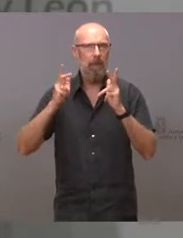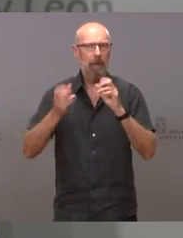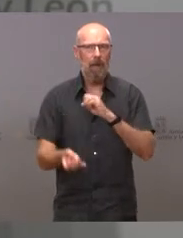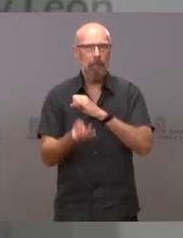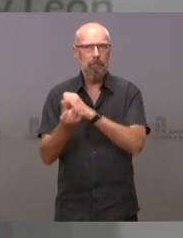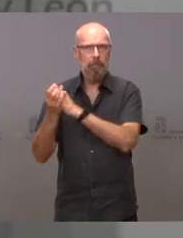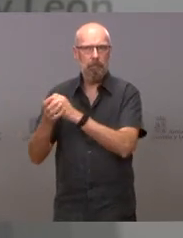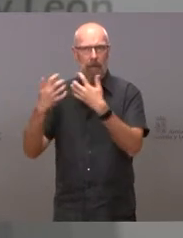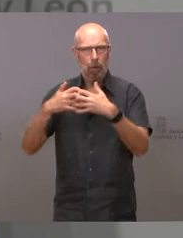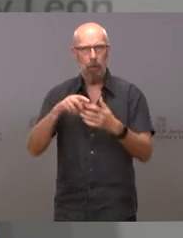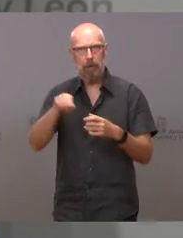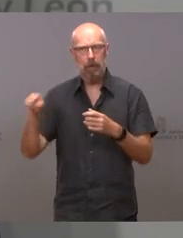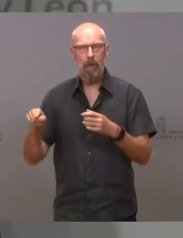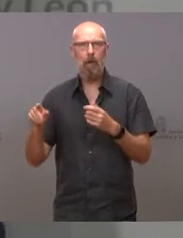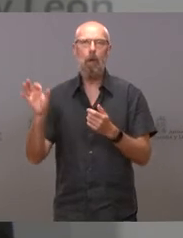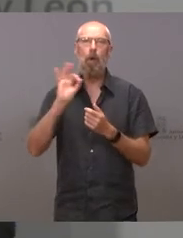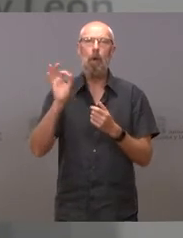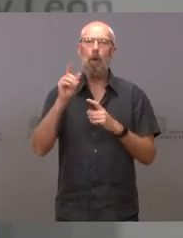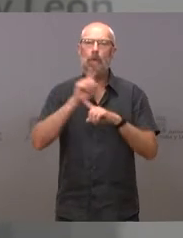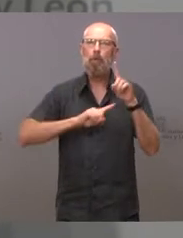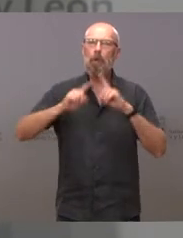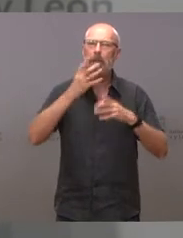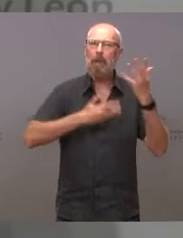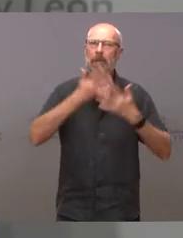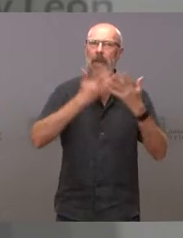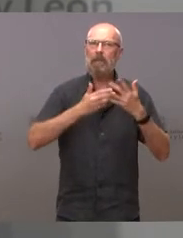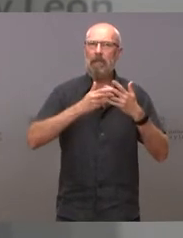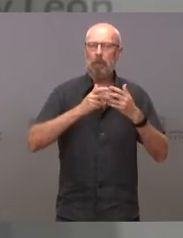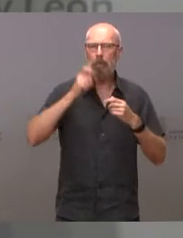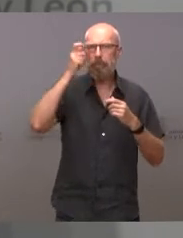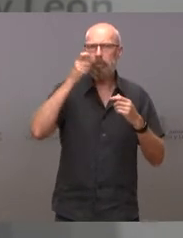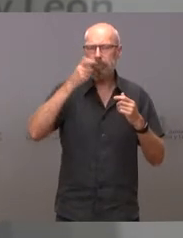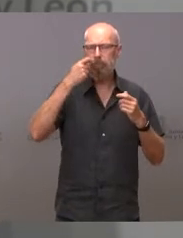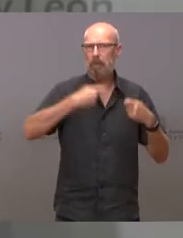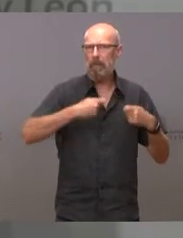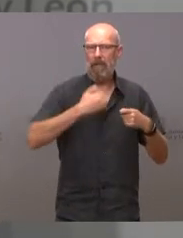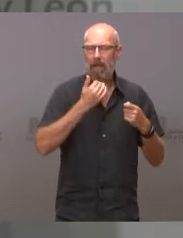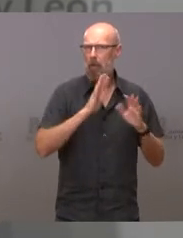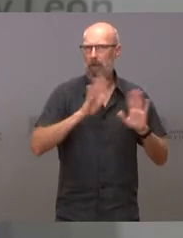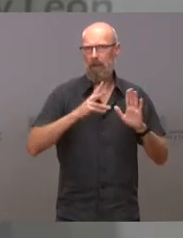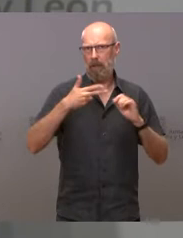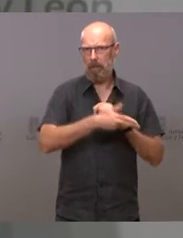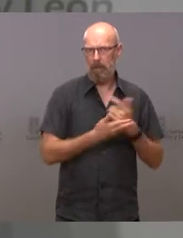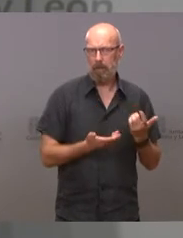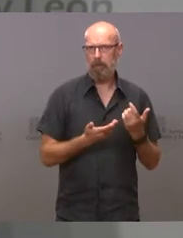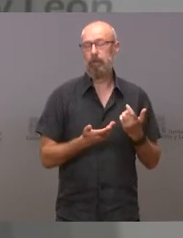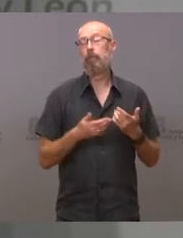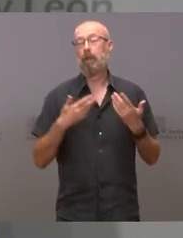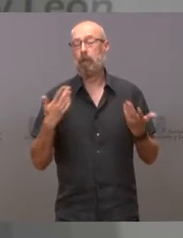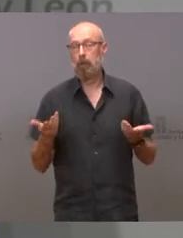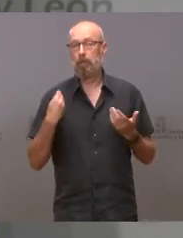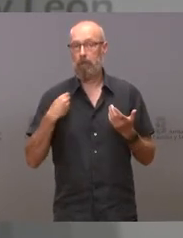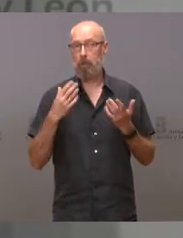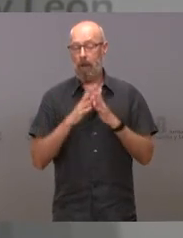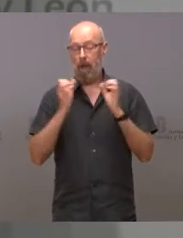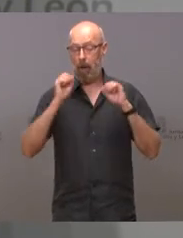tampoco una carga administrativa excesiva o innecesaria. En ese sentido, conforme a lo que dispone el